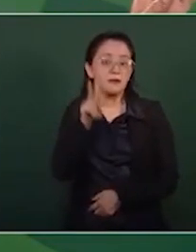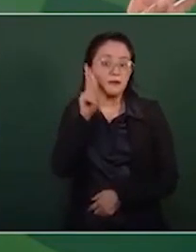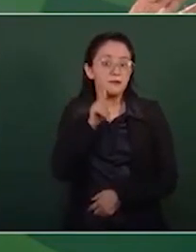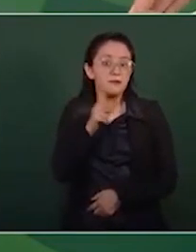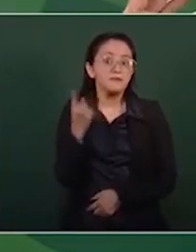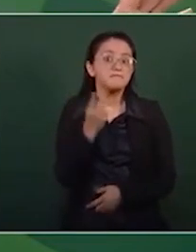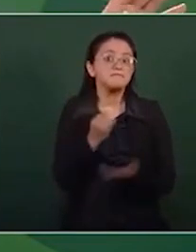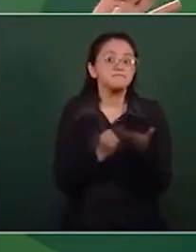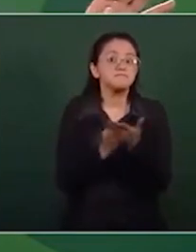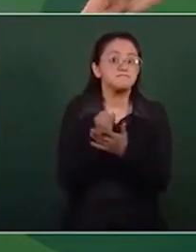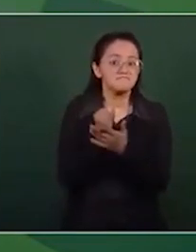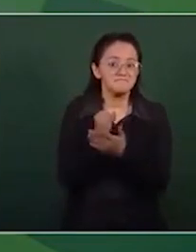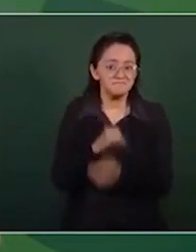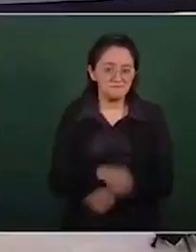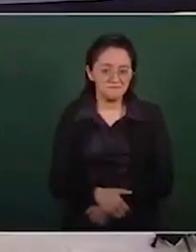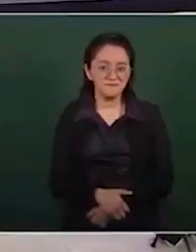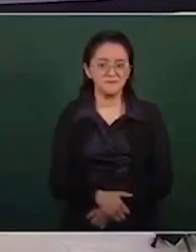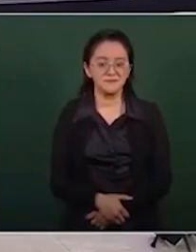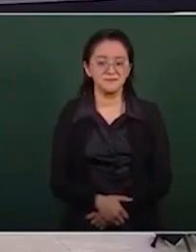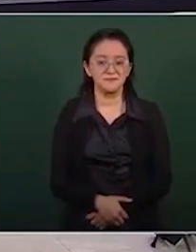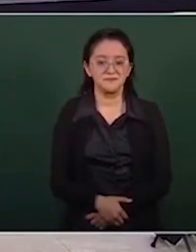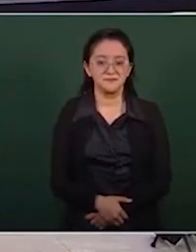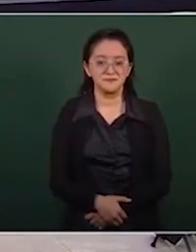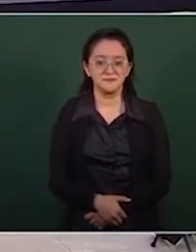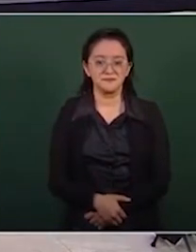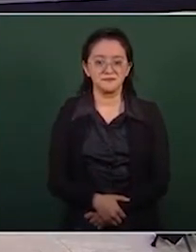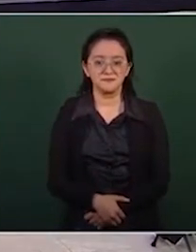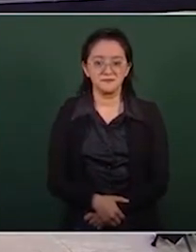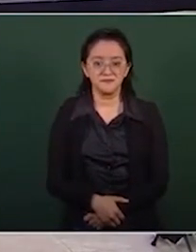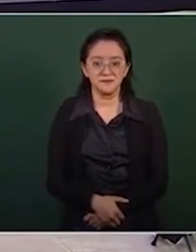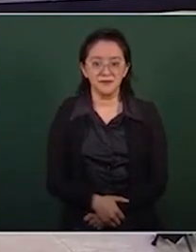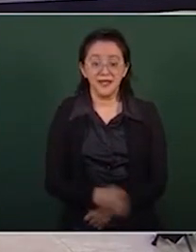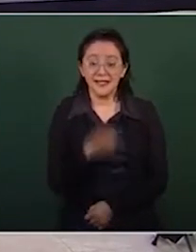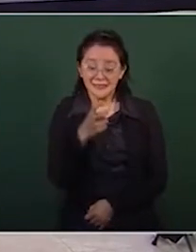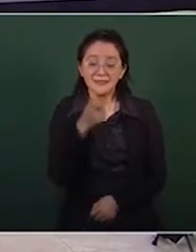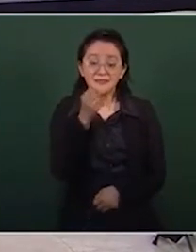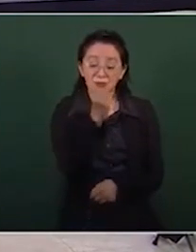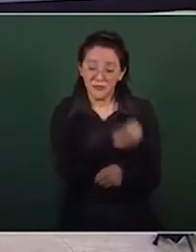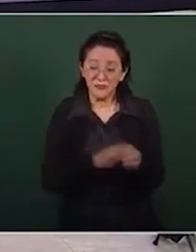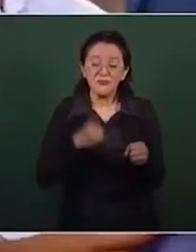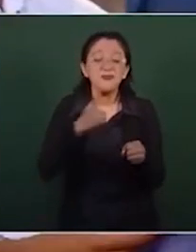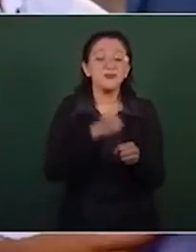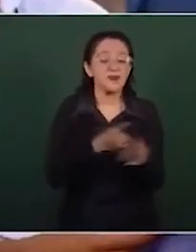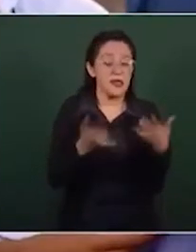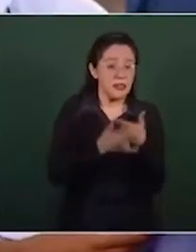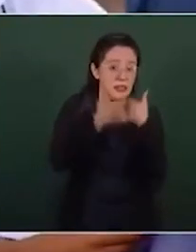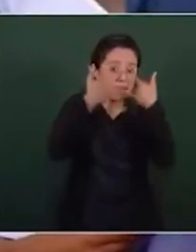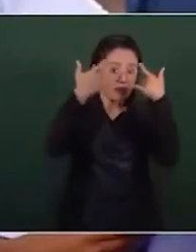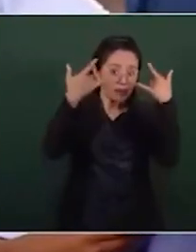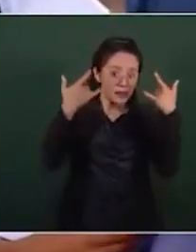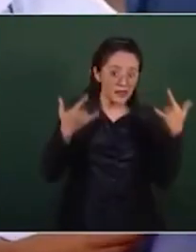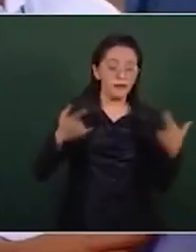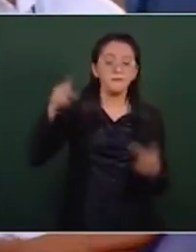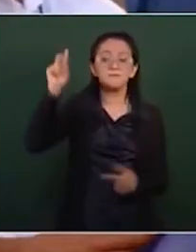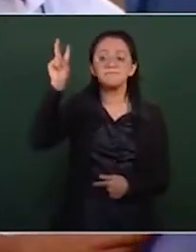resuelven. Es una oportunidad histórica porque esto podría significar un movimiento dentro del PRI. histórica